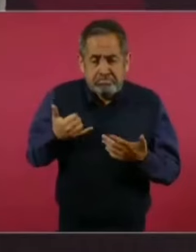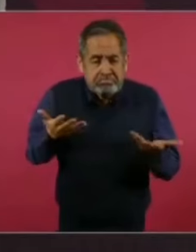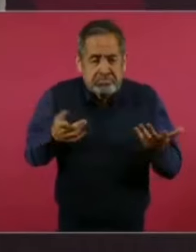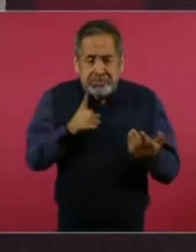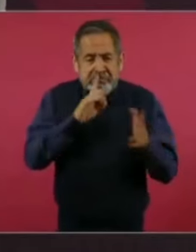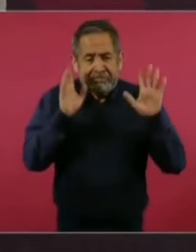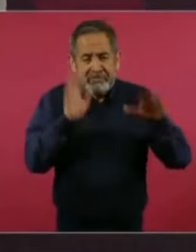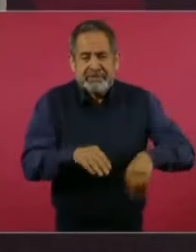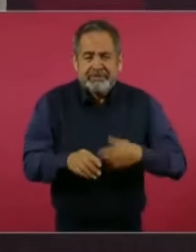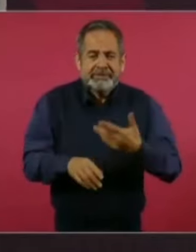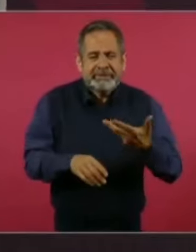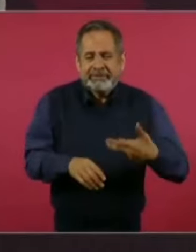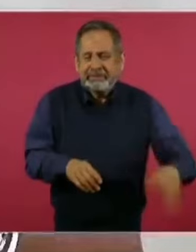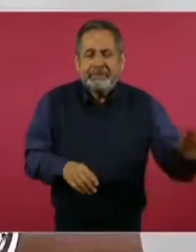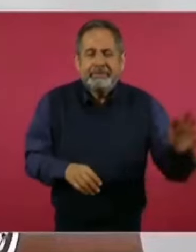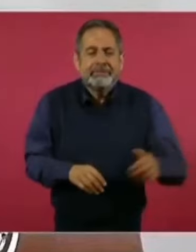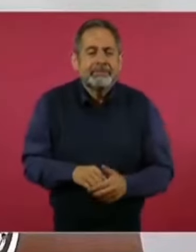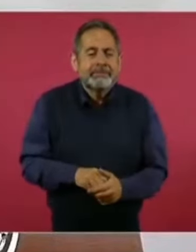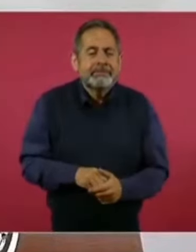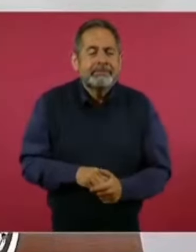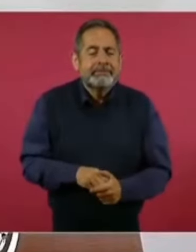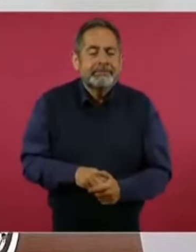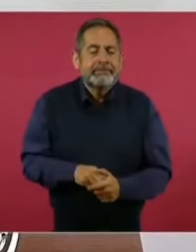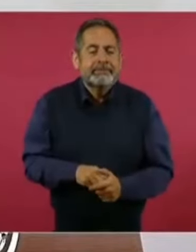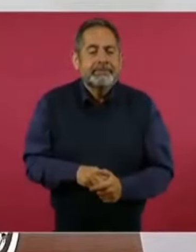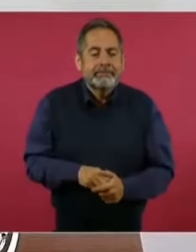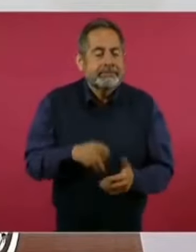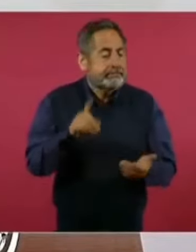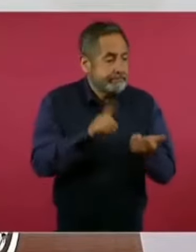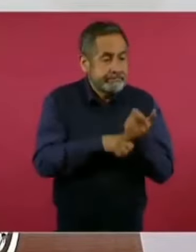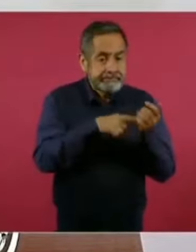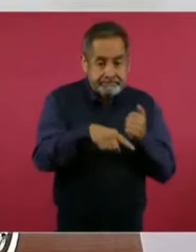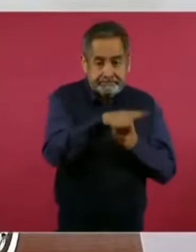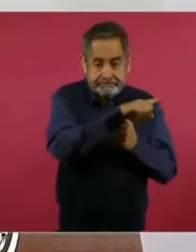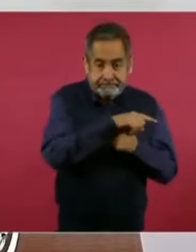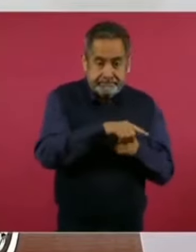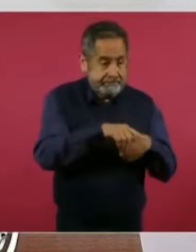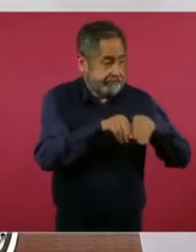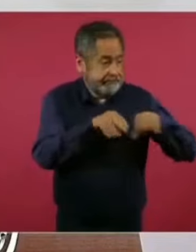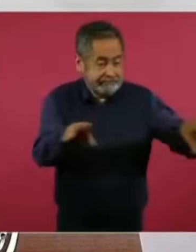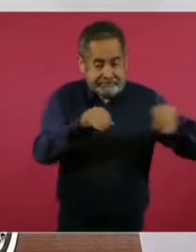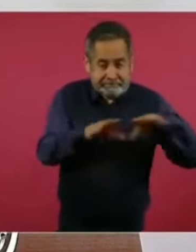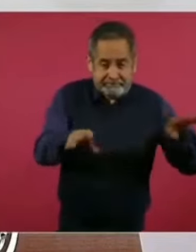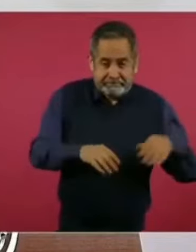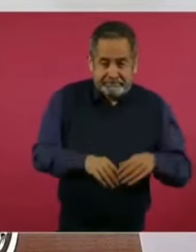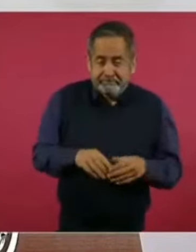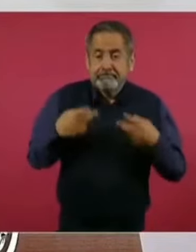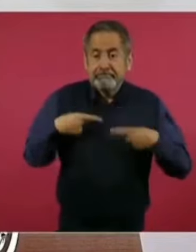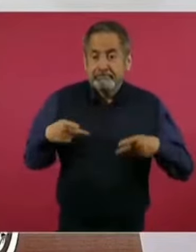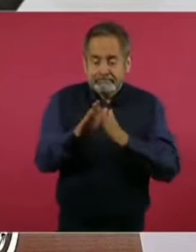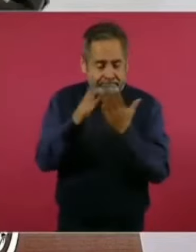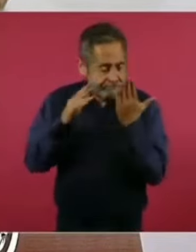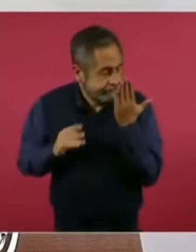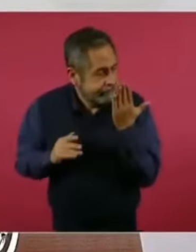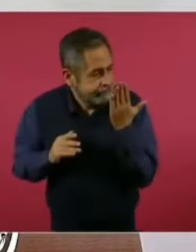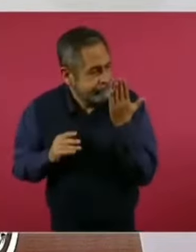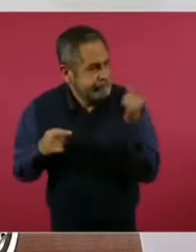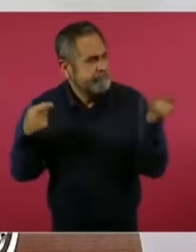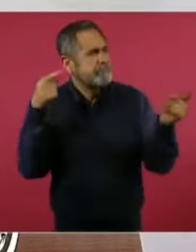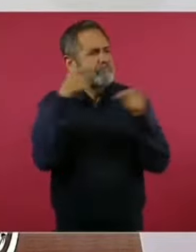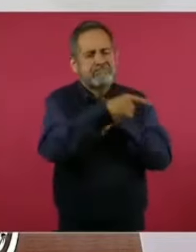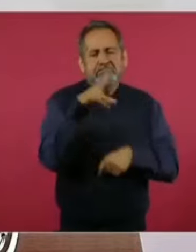nos han ayudado también a